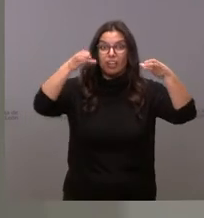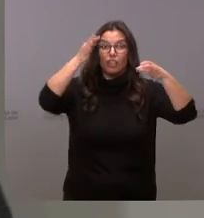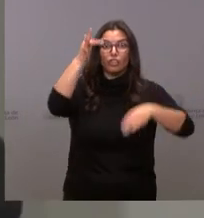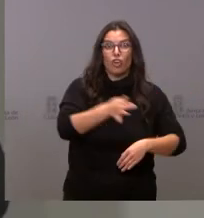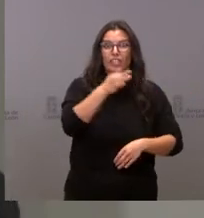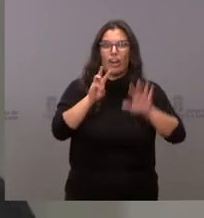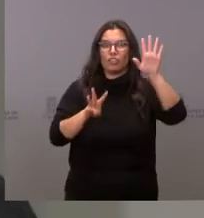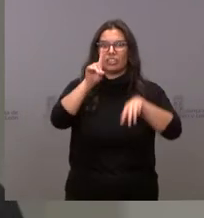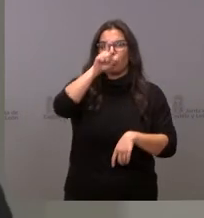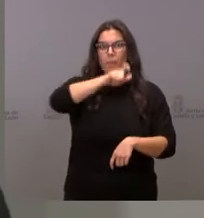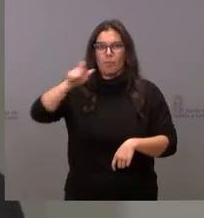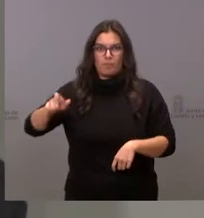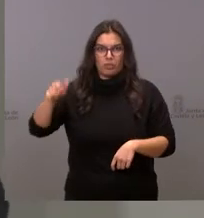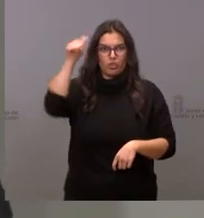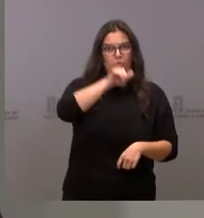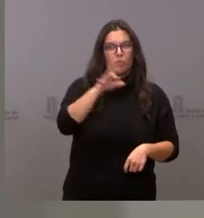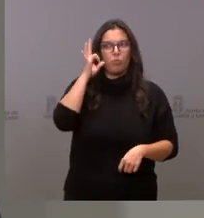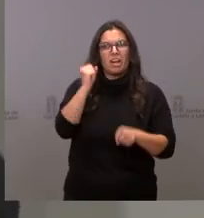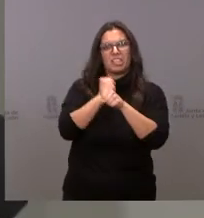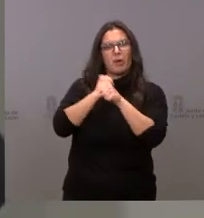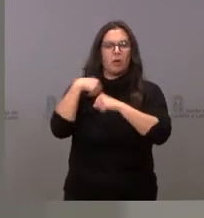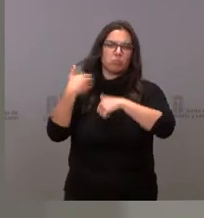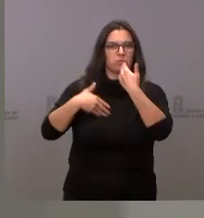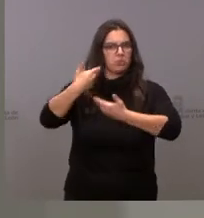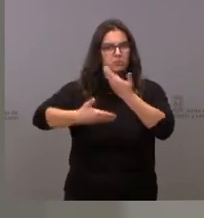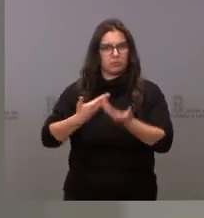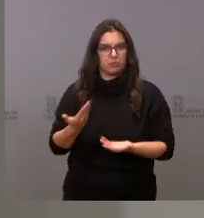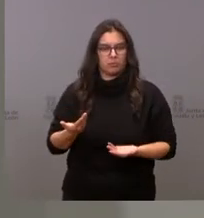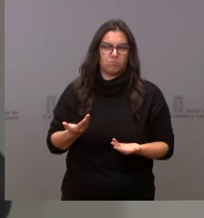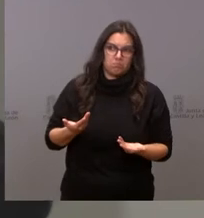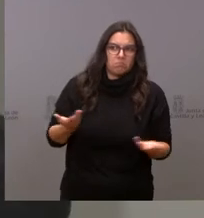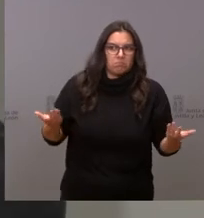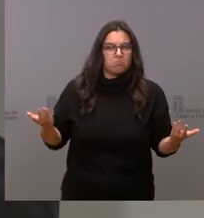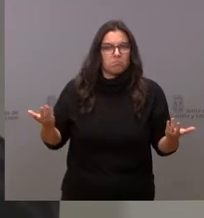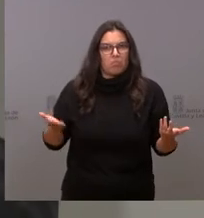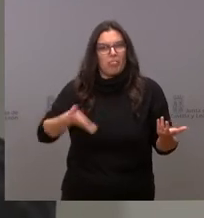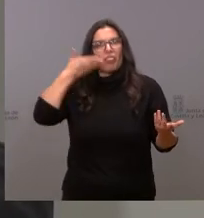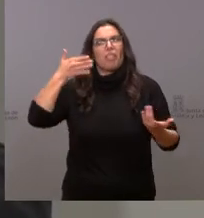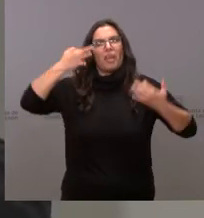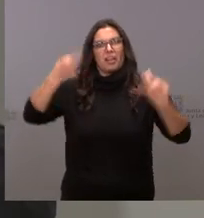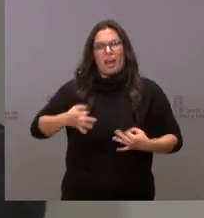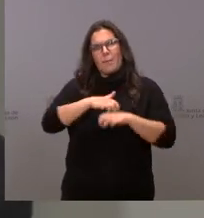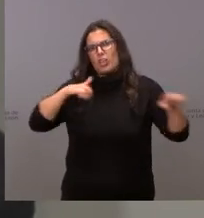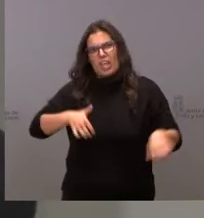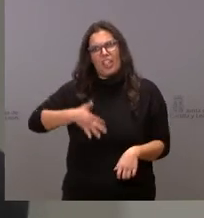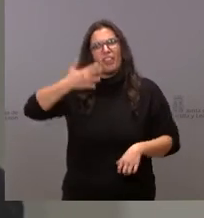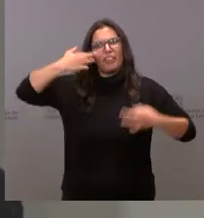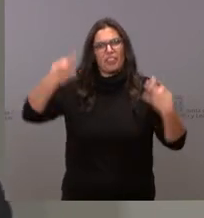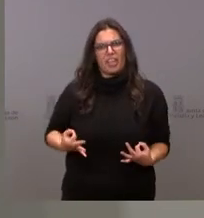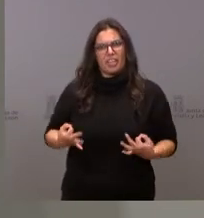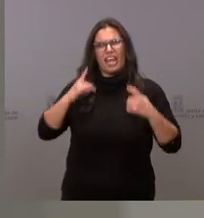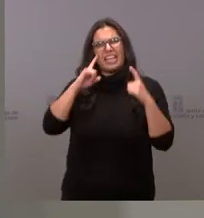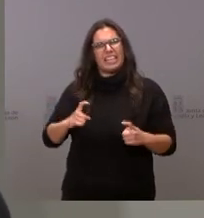señores y señoras que hacen su trabajo de una manera digna la inmensa mayoría de ellos con